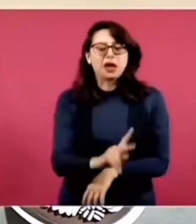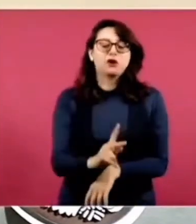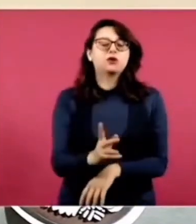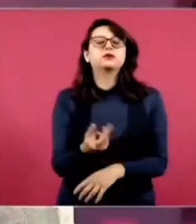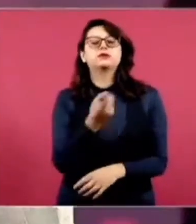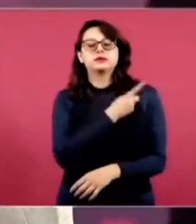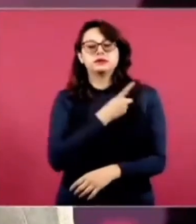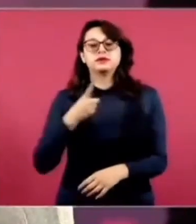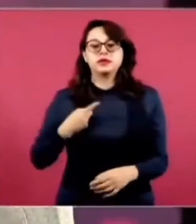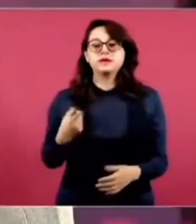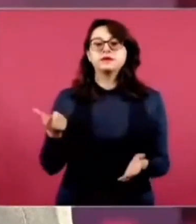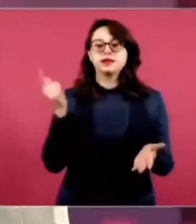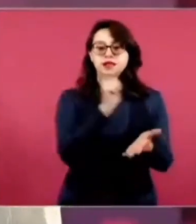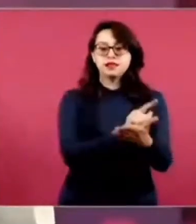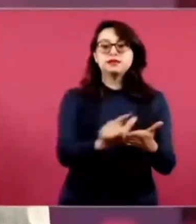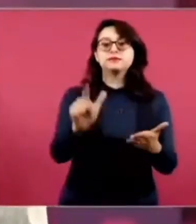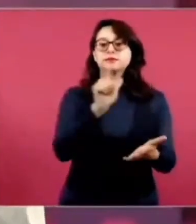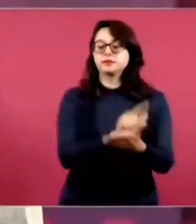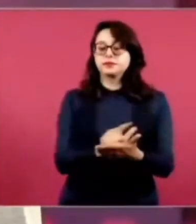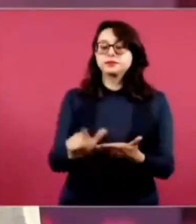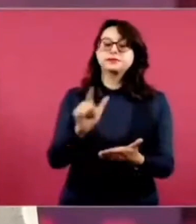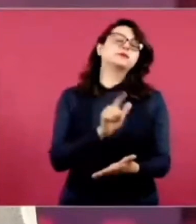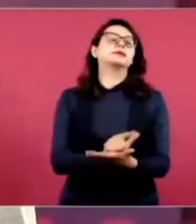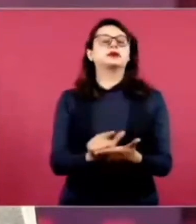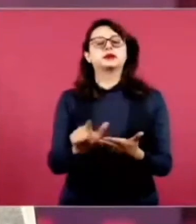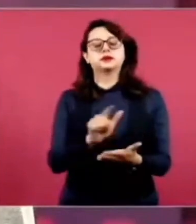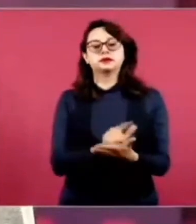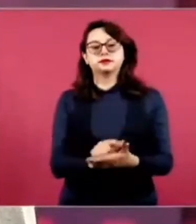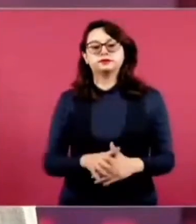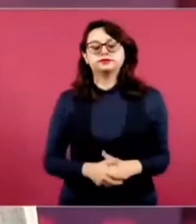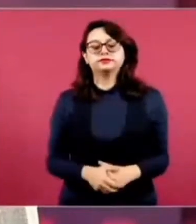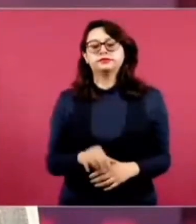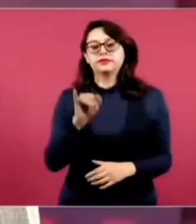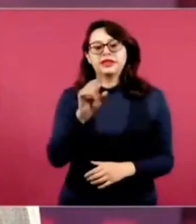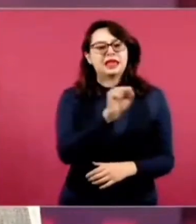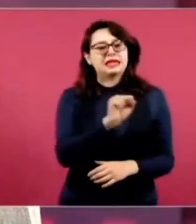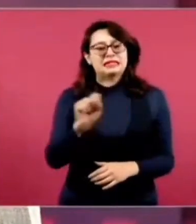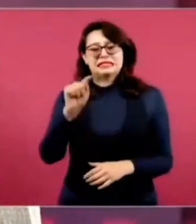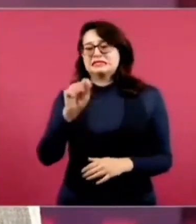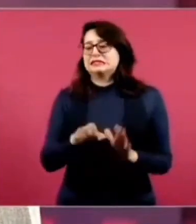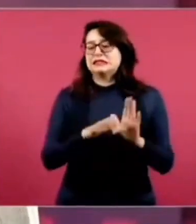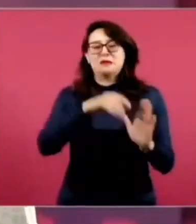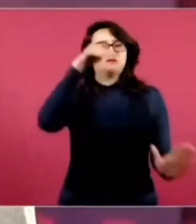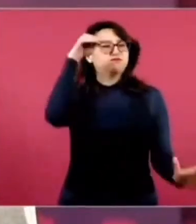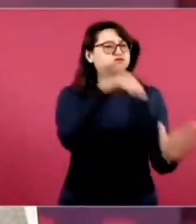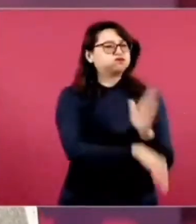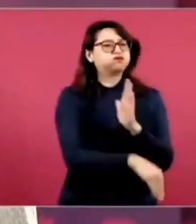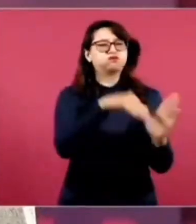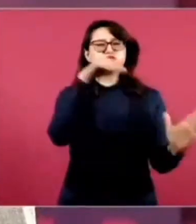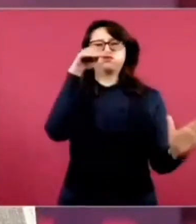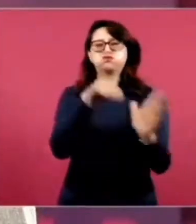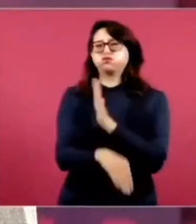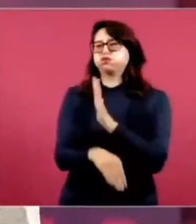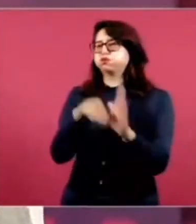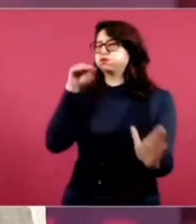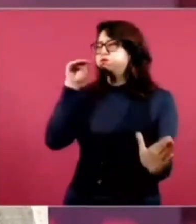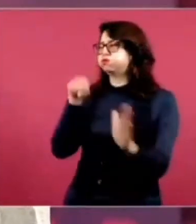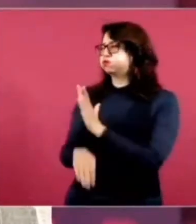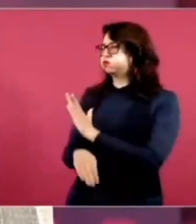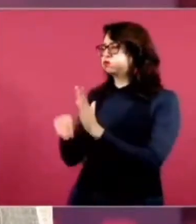gobiernos neoliberales. El instituto estaba devastado. Las anteriores